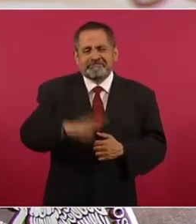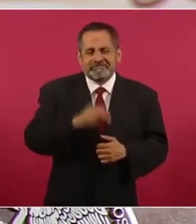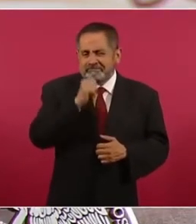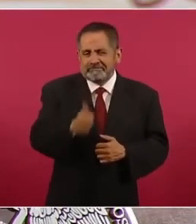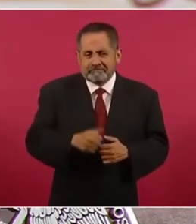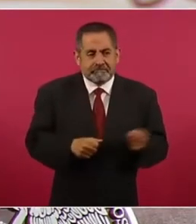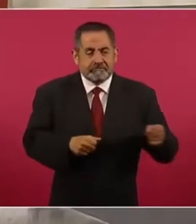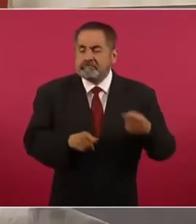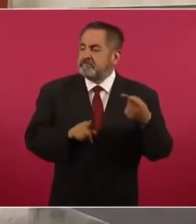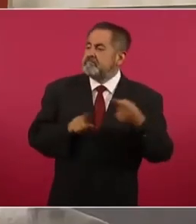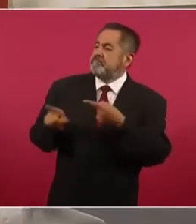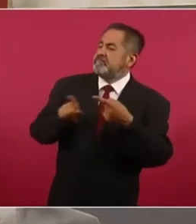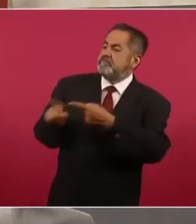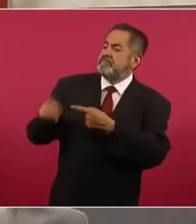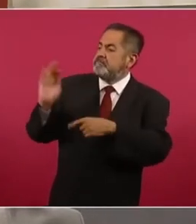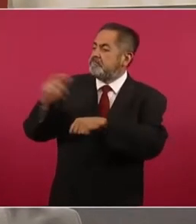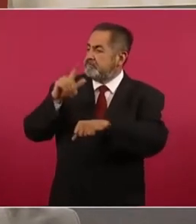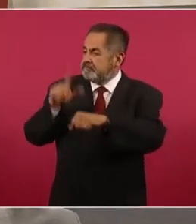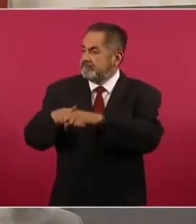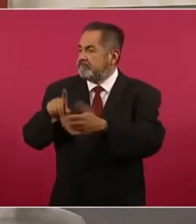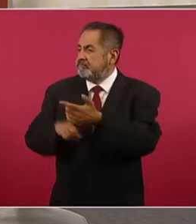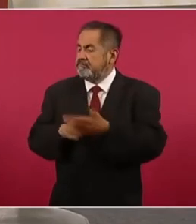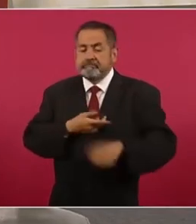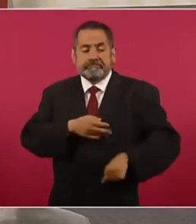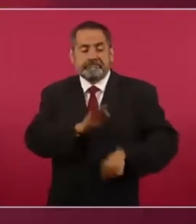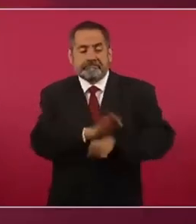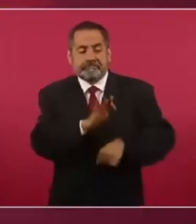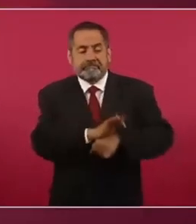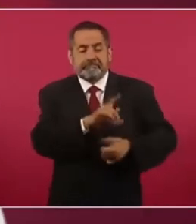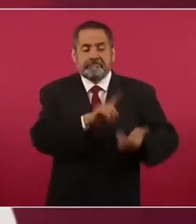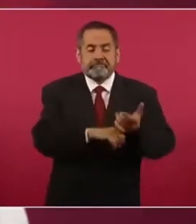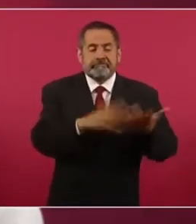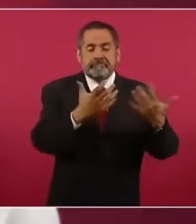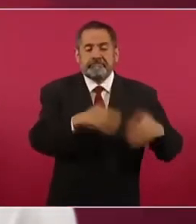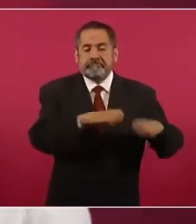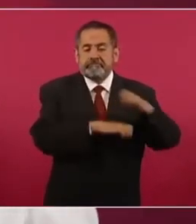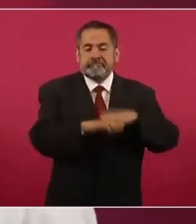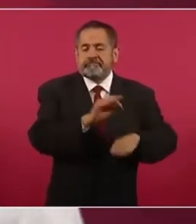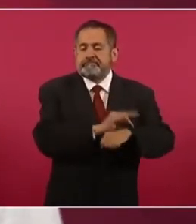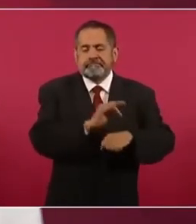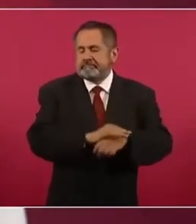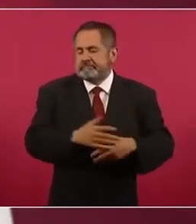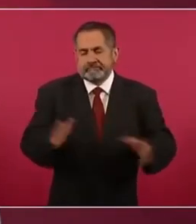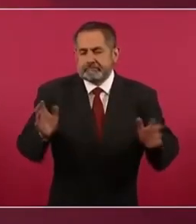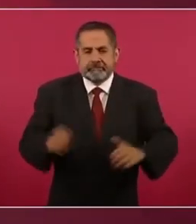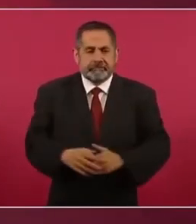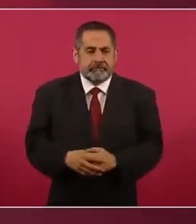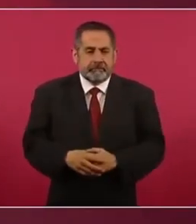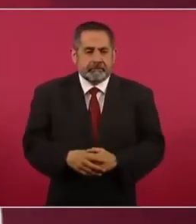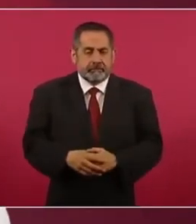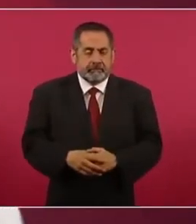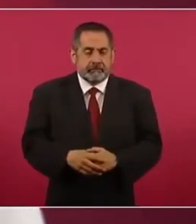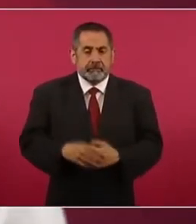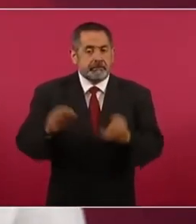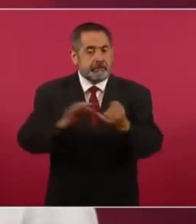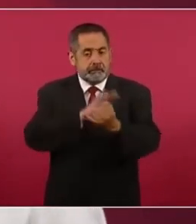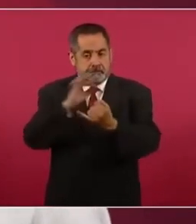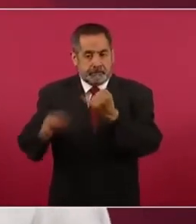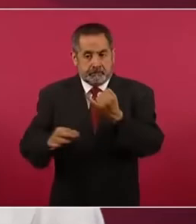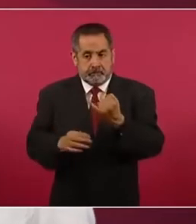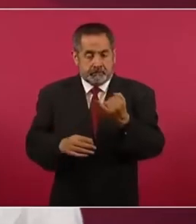energética federal y defender intereses empresariales. Y bueno, vamos con la última.